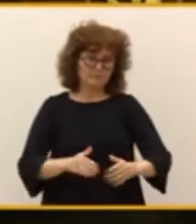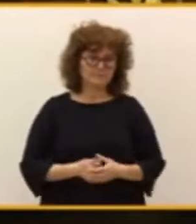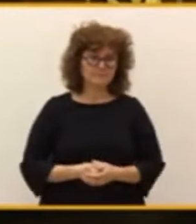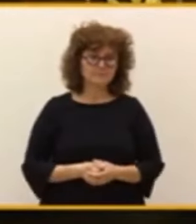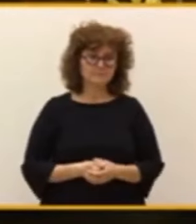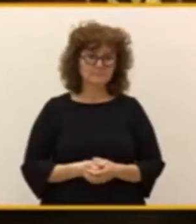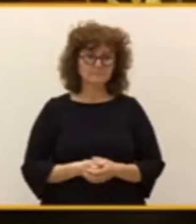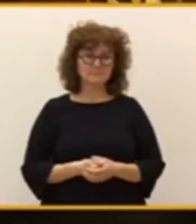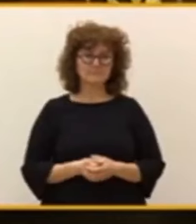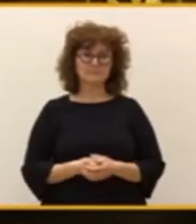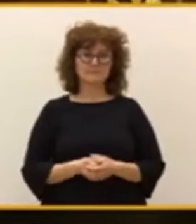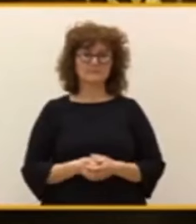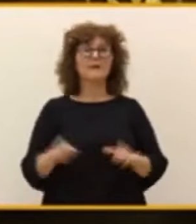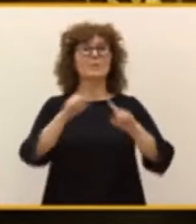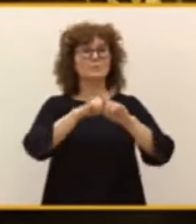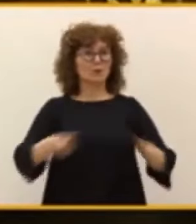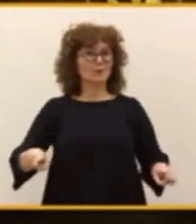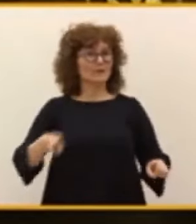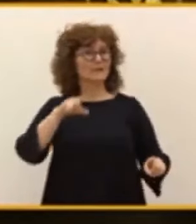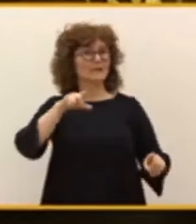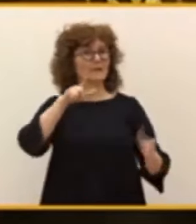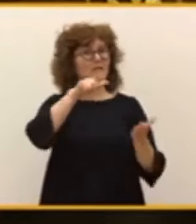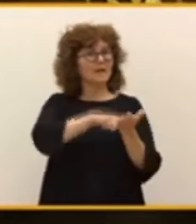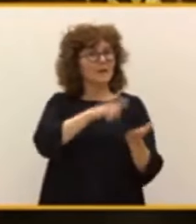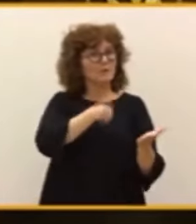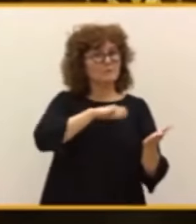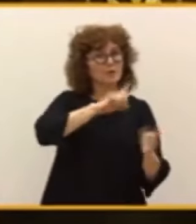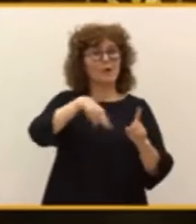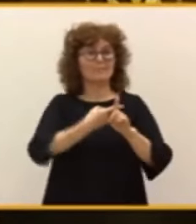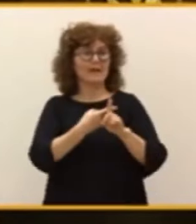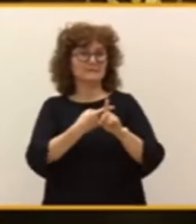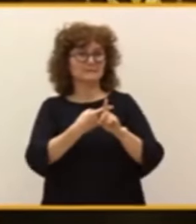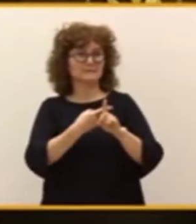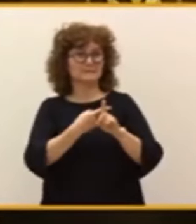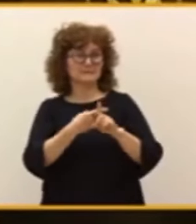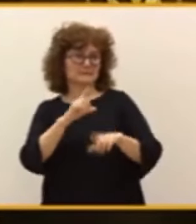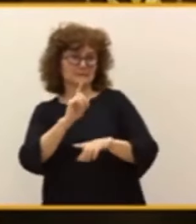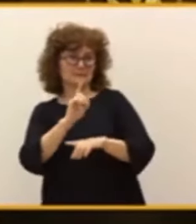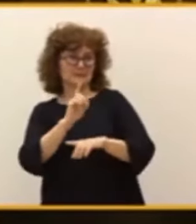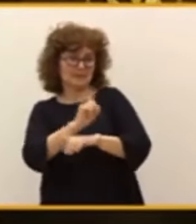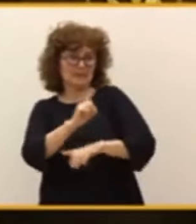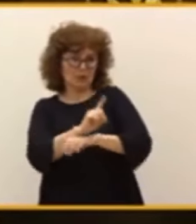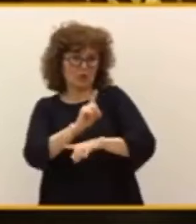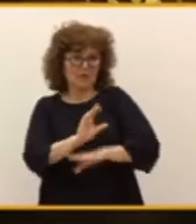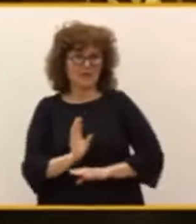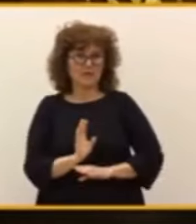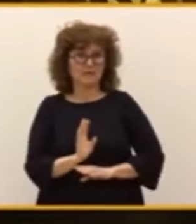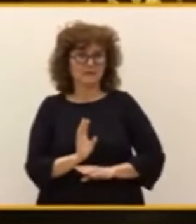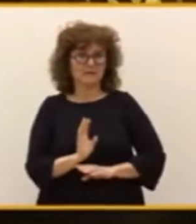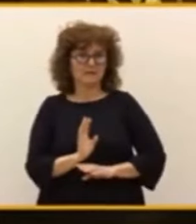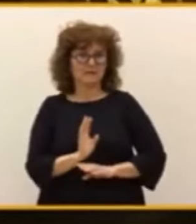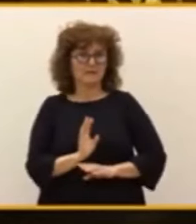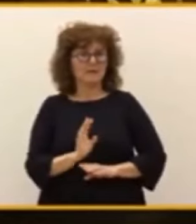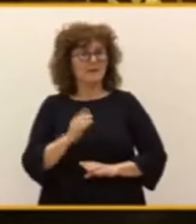No solo van a prohibir la lengua española, sino que quieren prohibir la ironía. Pero lo siento, no voy a dejar que ustedes me prohíban hablar